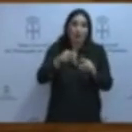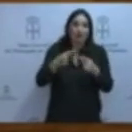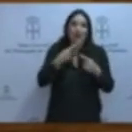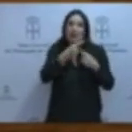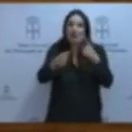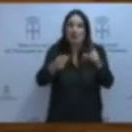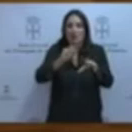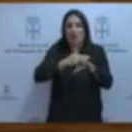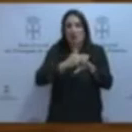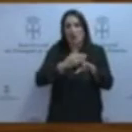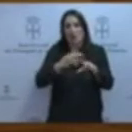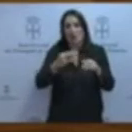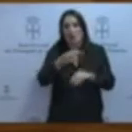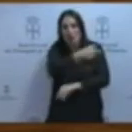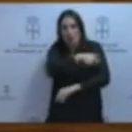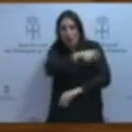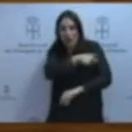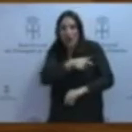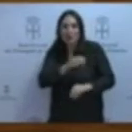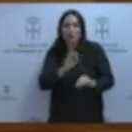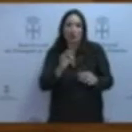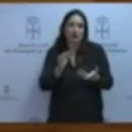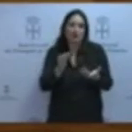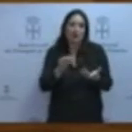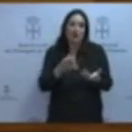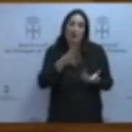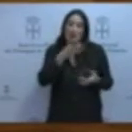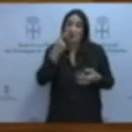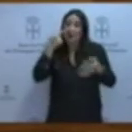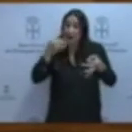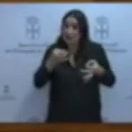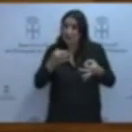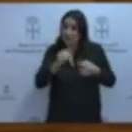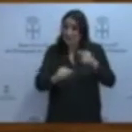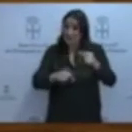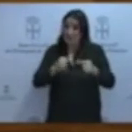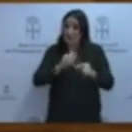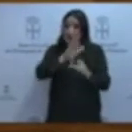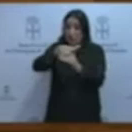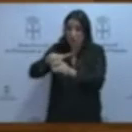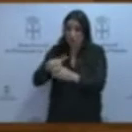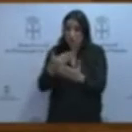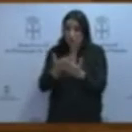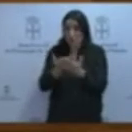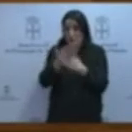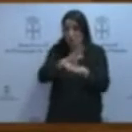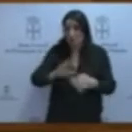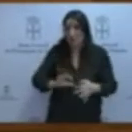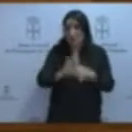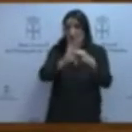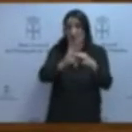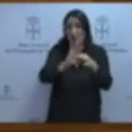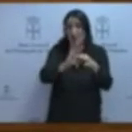propio partido que a otra cosa a la vista de las sucesivas votaciones votaciones de propuestas relativas a la gratuidad de libros de texto